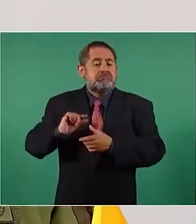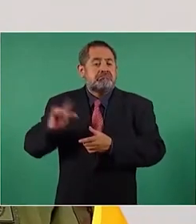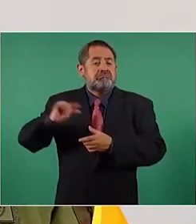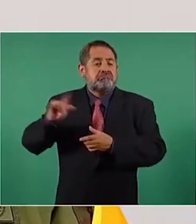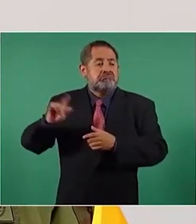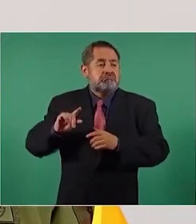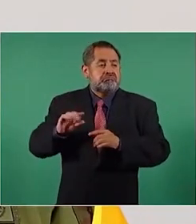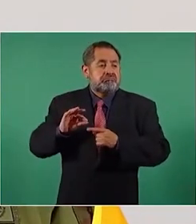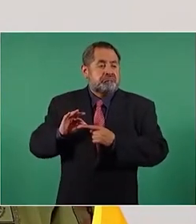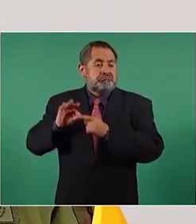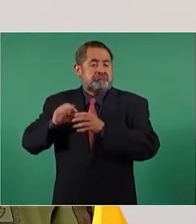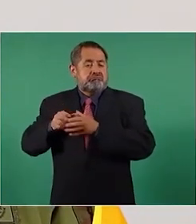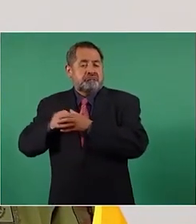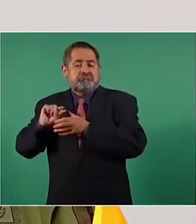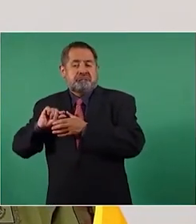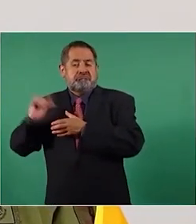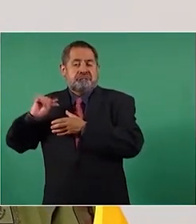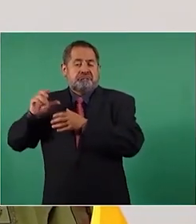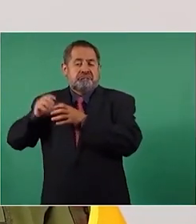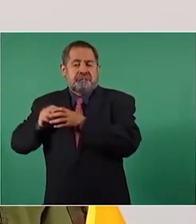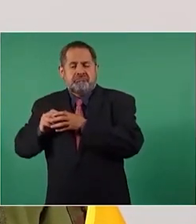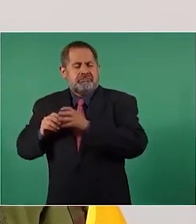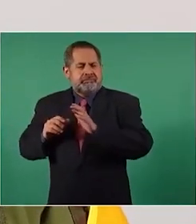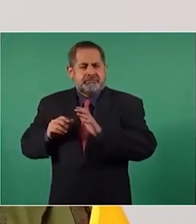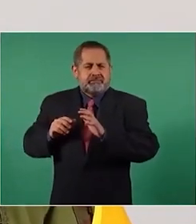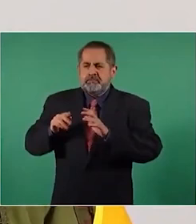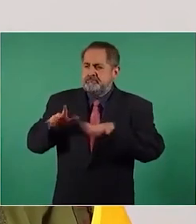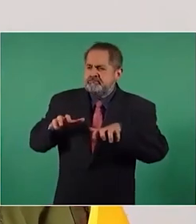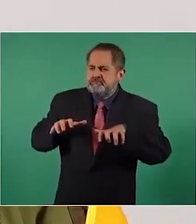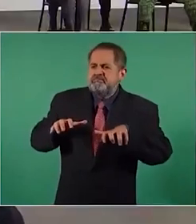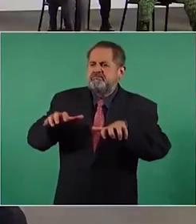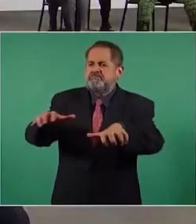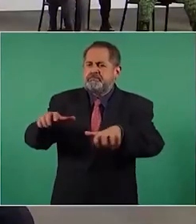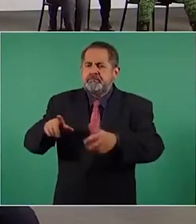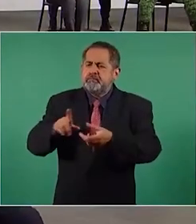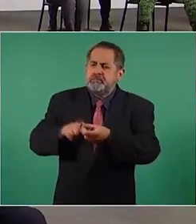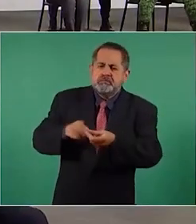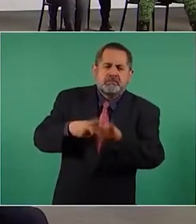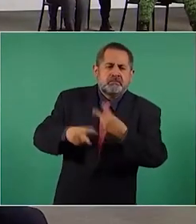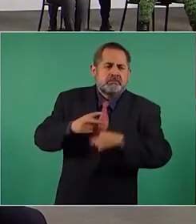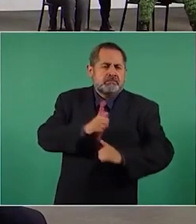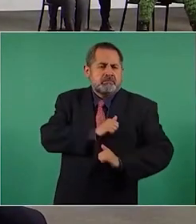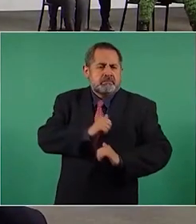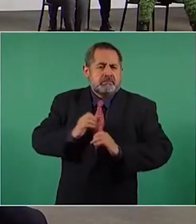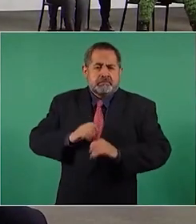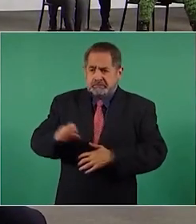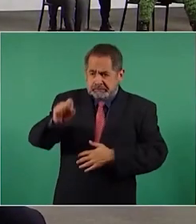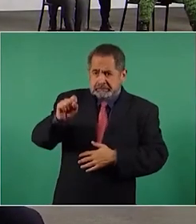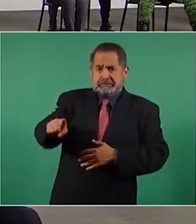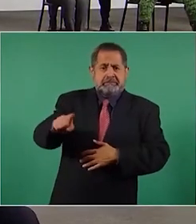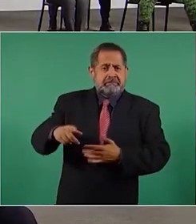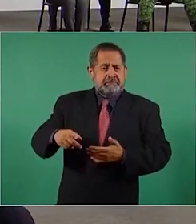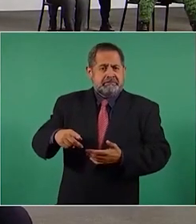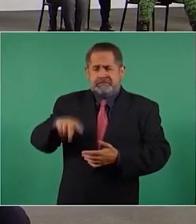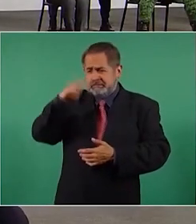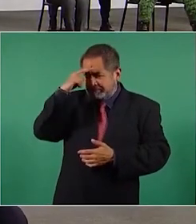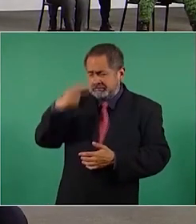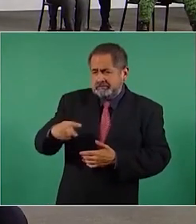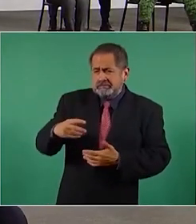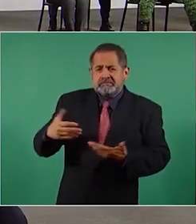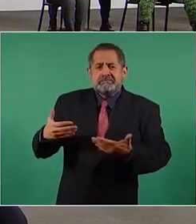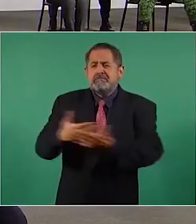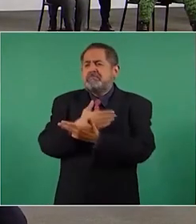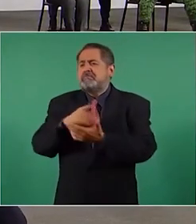es un ejército que surge de abajo. Siempre